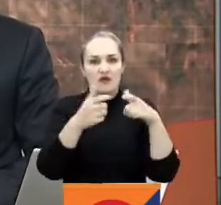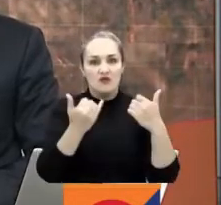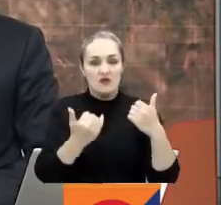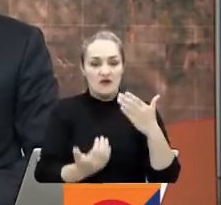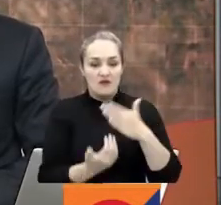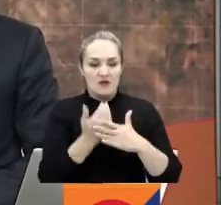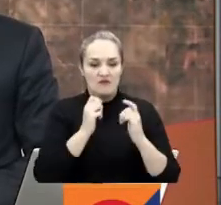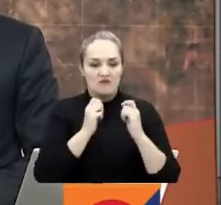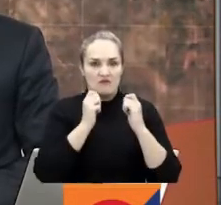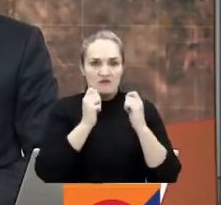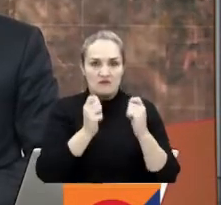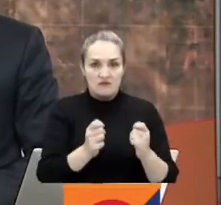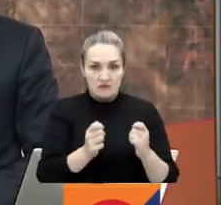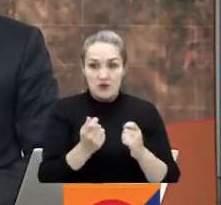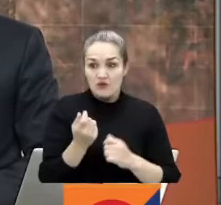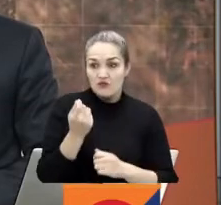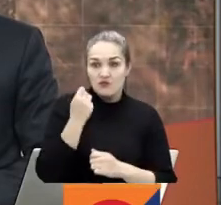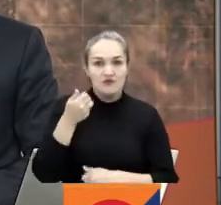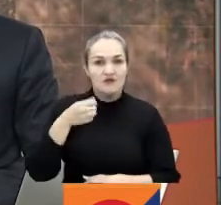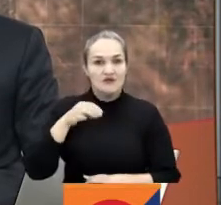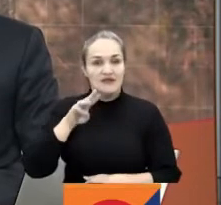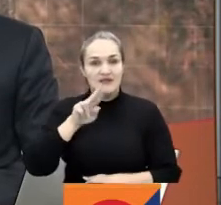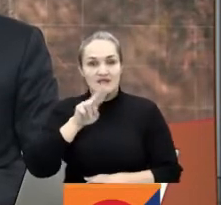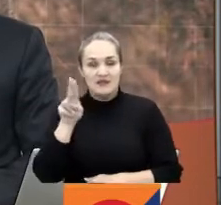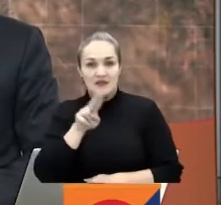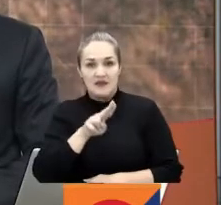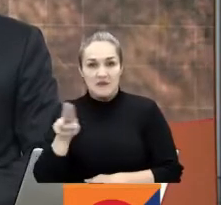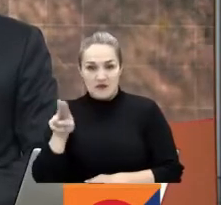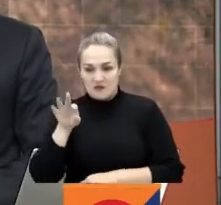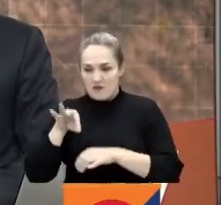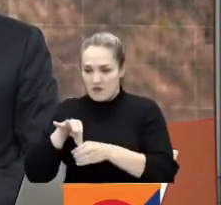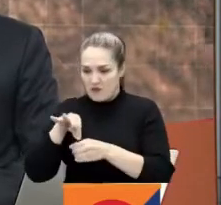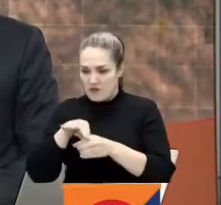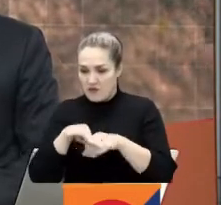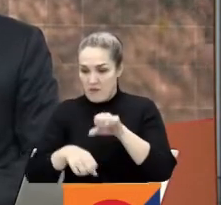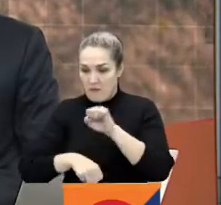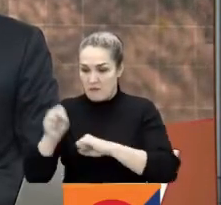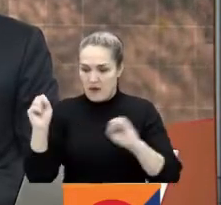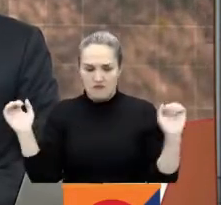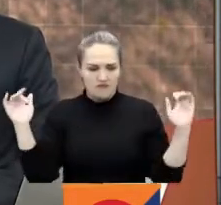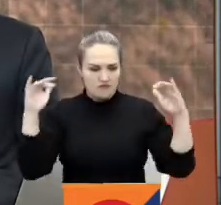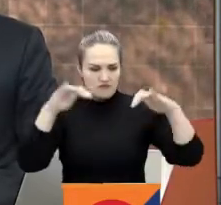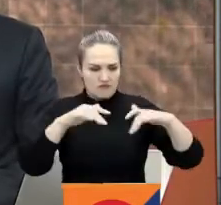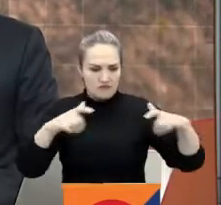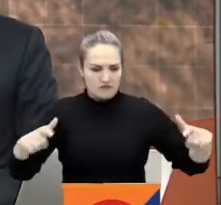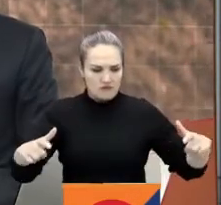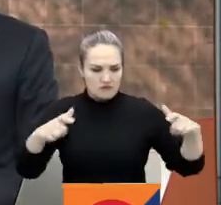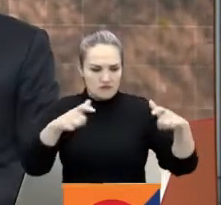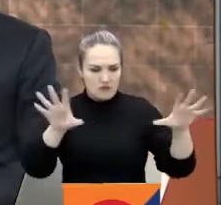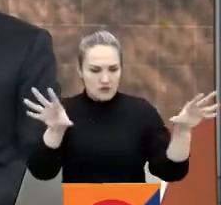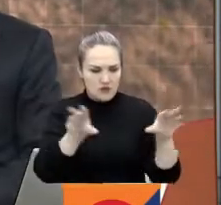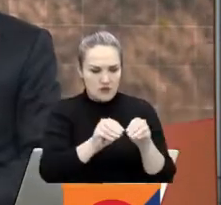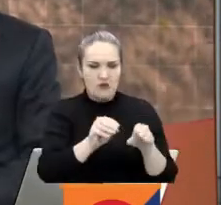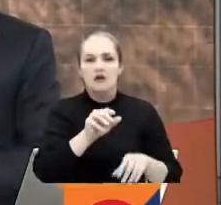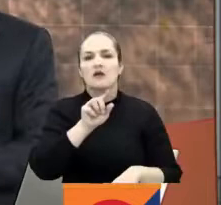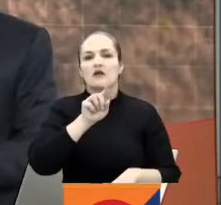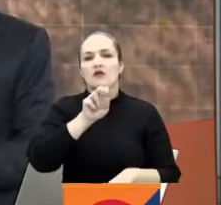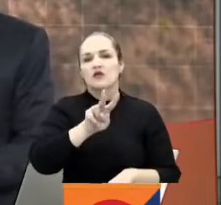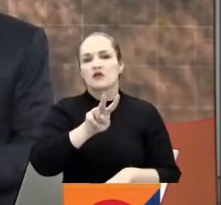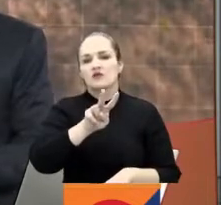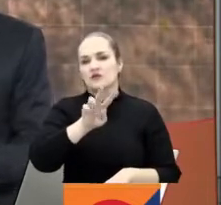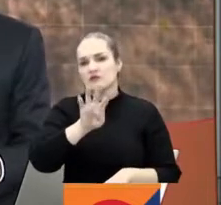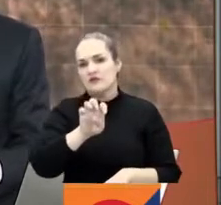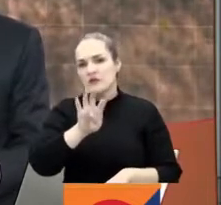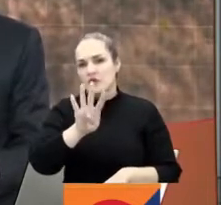como novedad contará con los representantes de las víctimas para una cifra de 294 congresistas. Ya les vamos a entregar detalles de